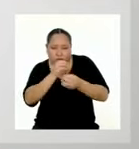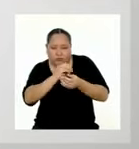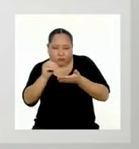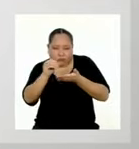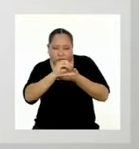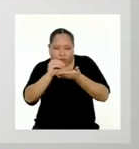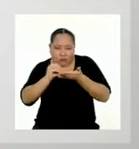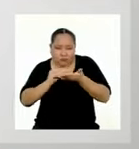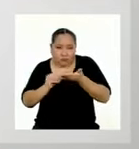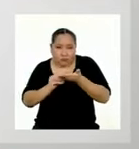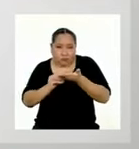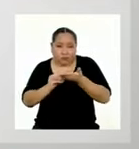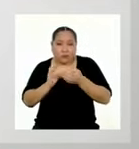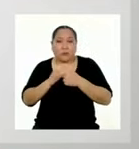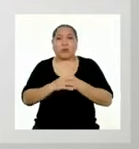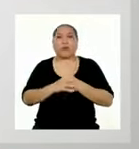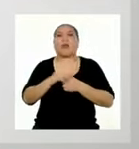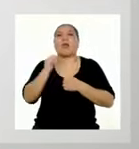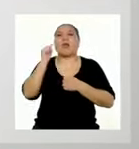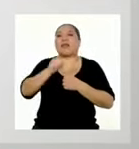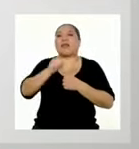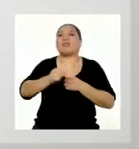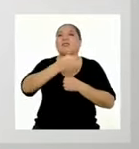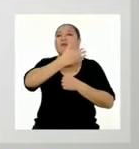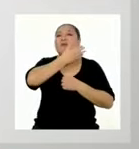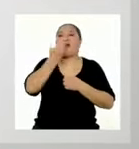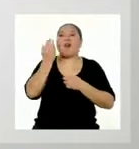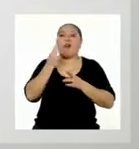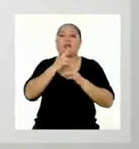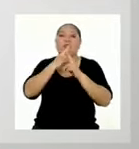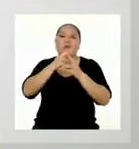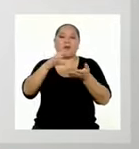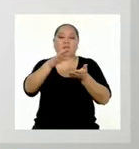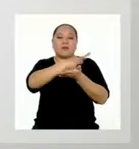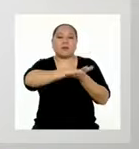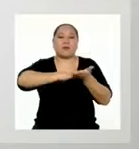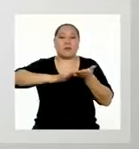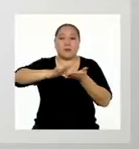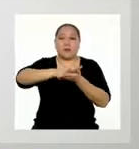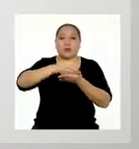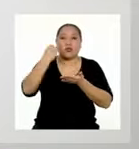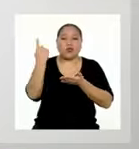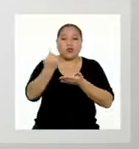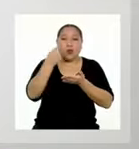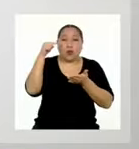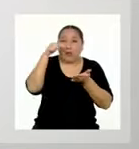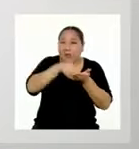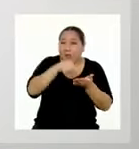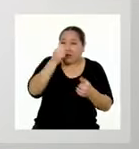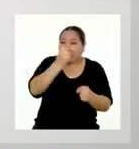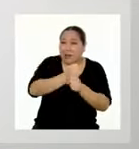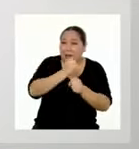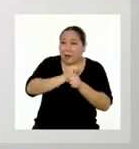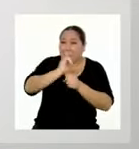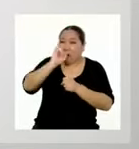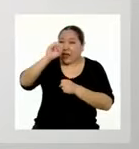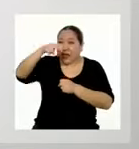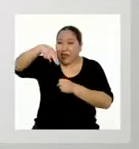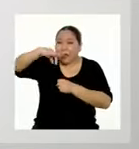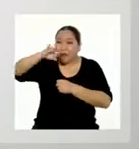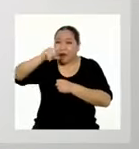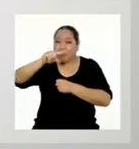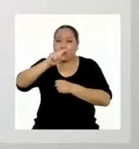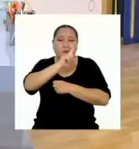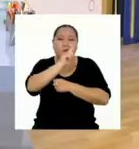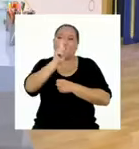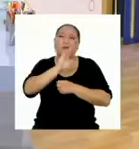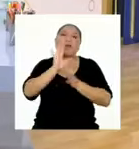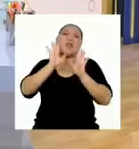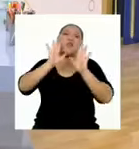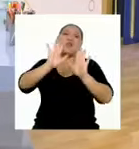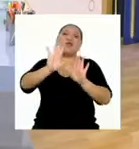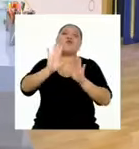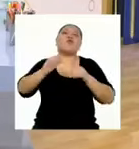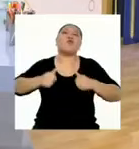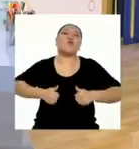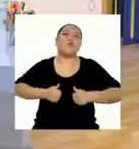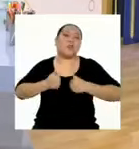actos que nos ayudan a generar un mejor resultado. No solo para la infografía, sino para la vida en general.